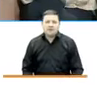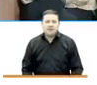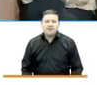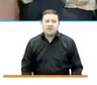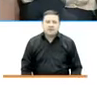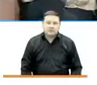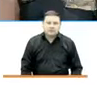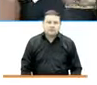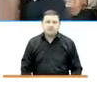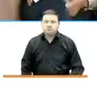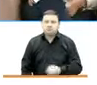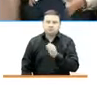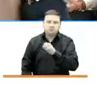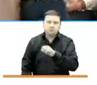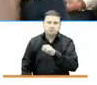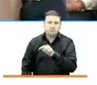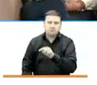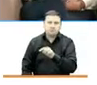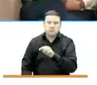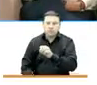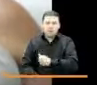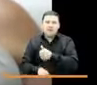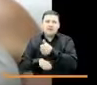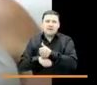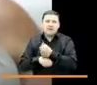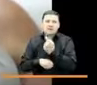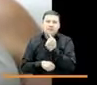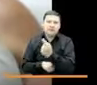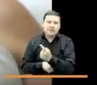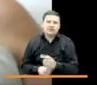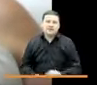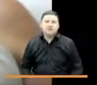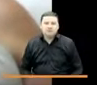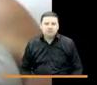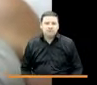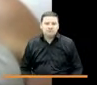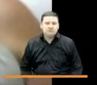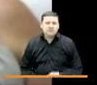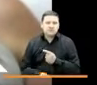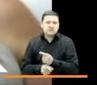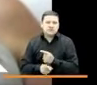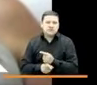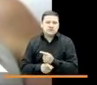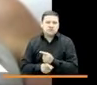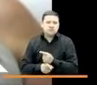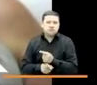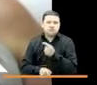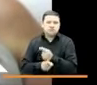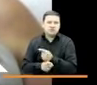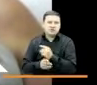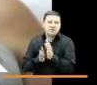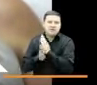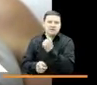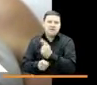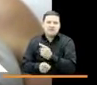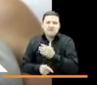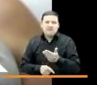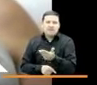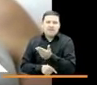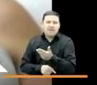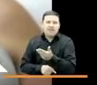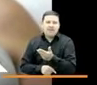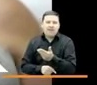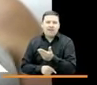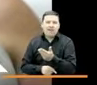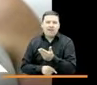Sí, señora, directora, decirle que ha sido una reinvención, como se lo acaba de mencionar, en este